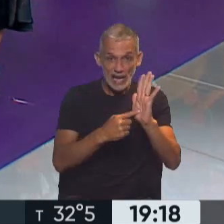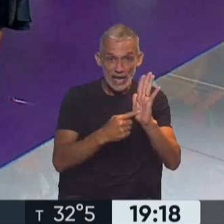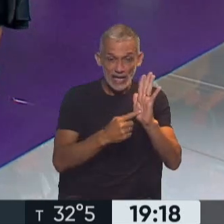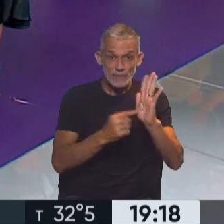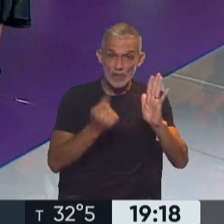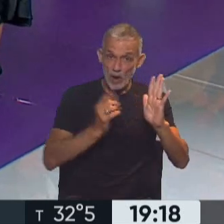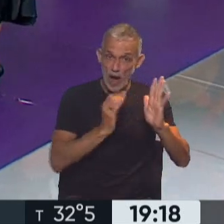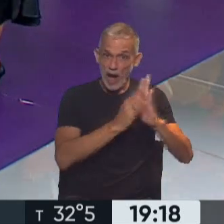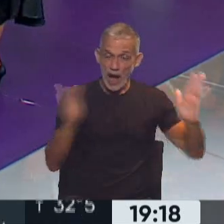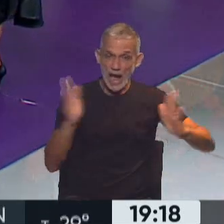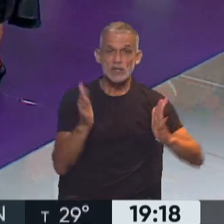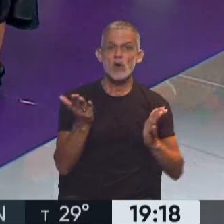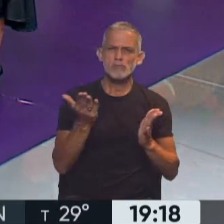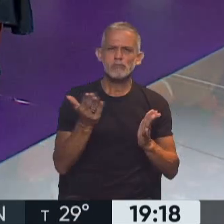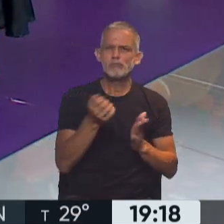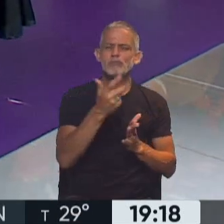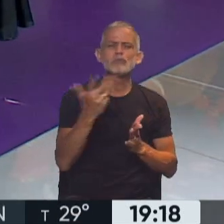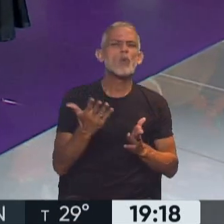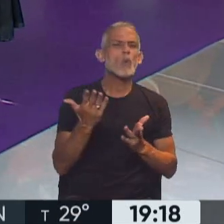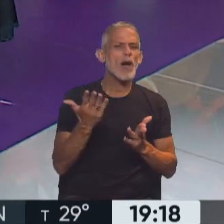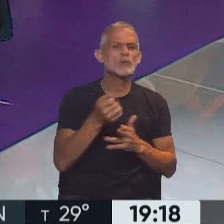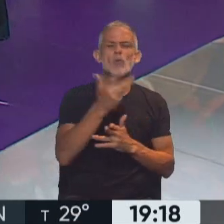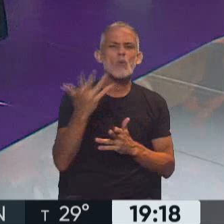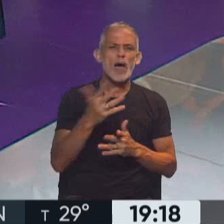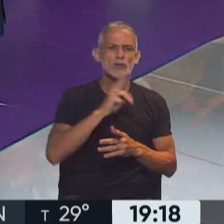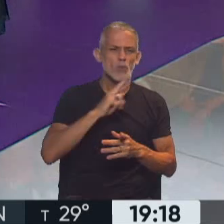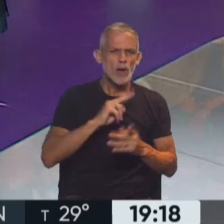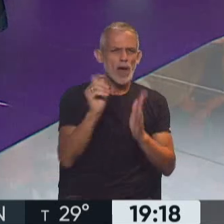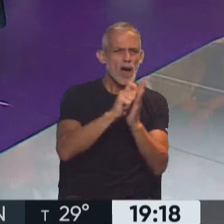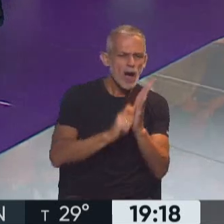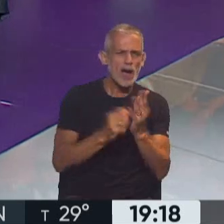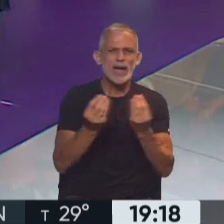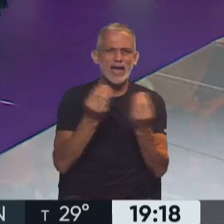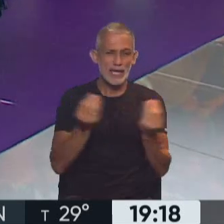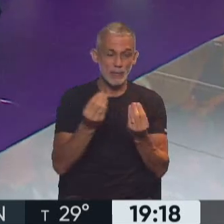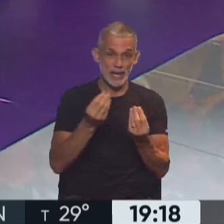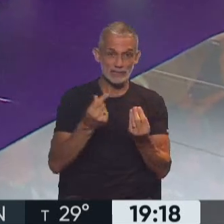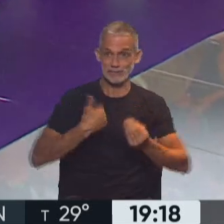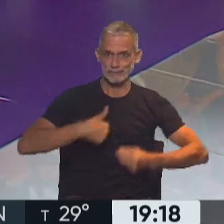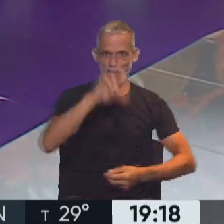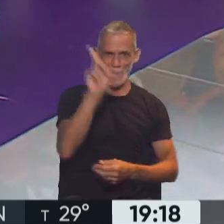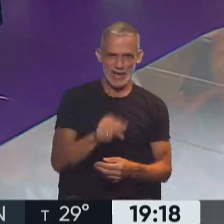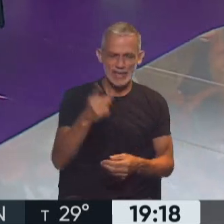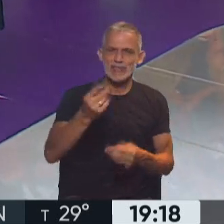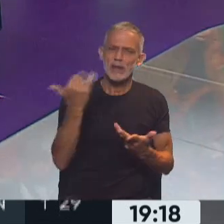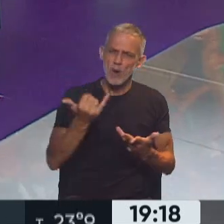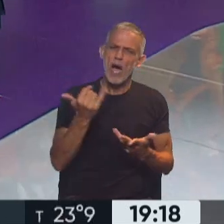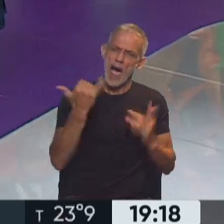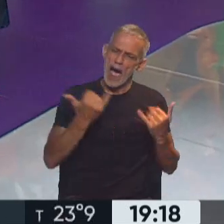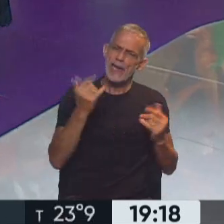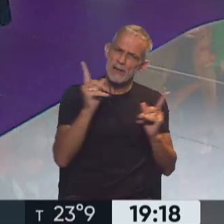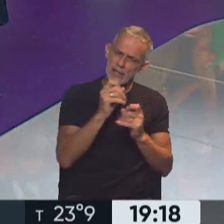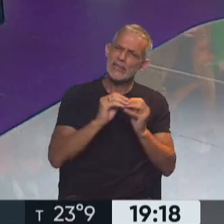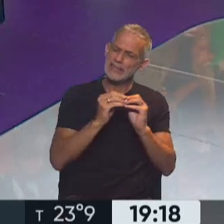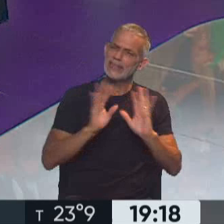cumplirse un año, el número nos trae cifras también, nos trae registros de lo que sucede en el país, porque hay muchas cuestiones